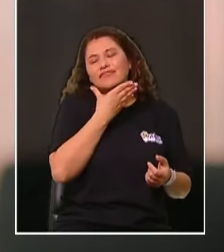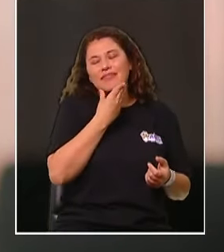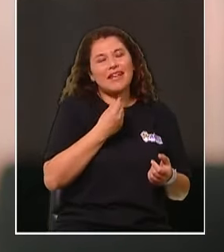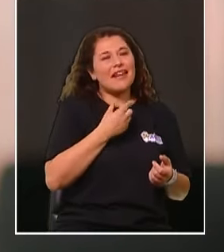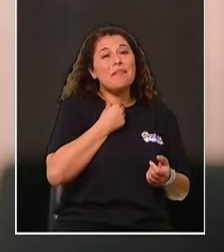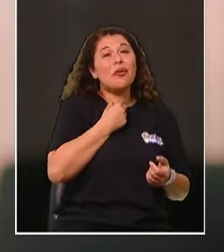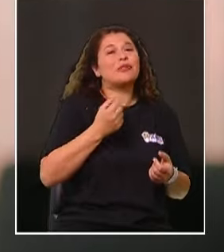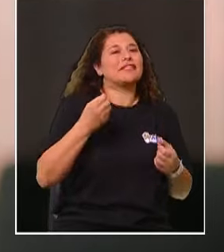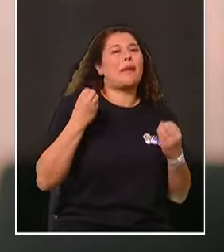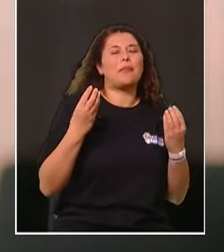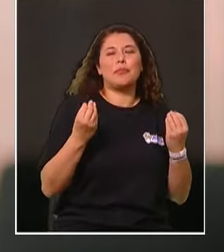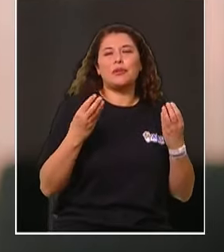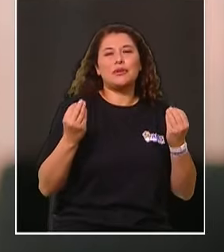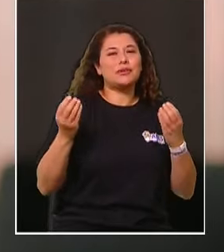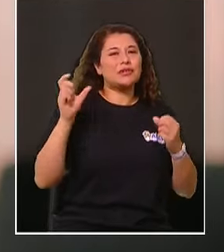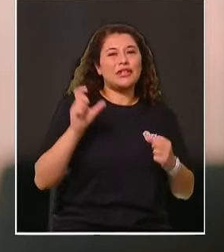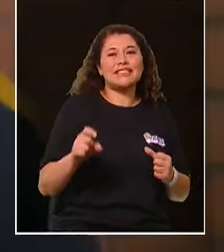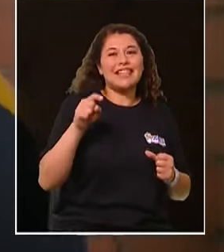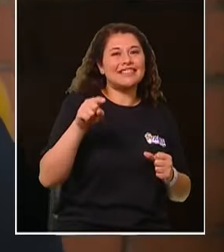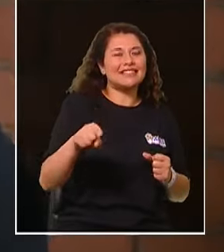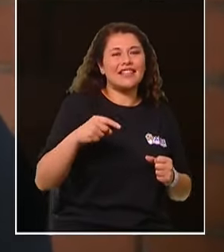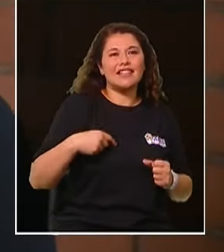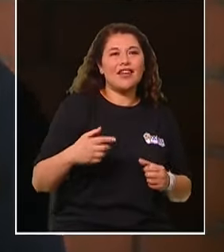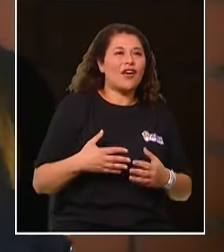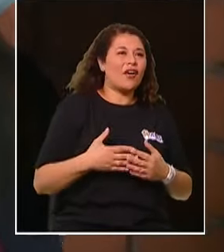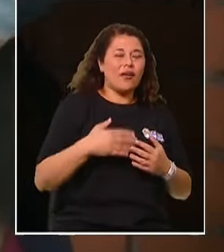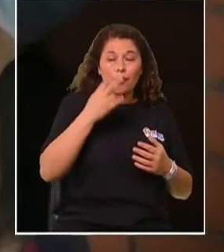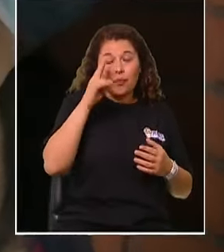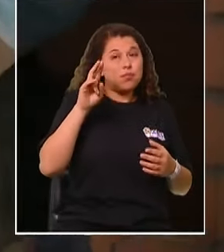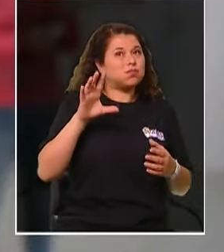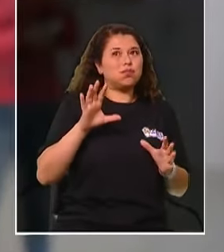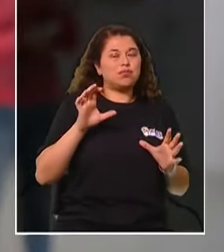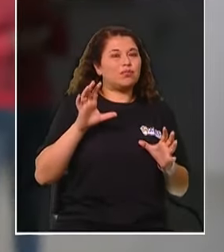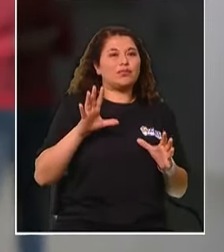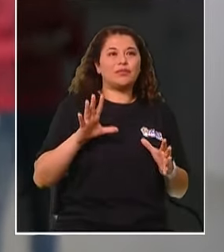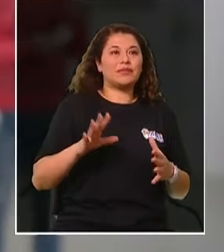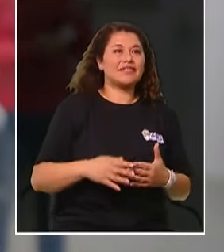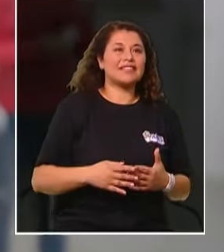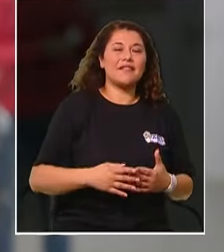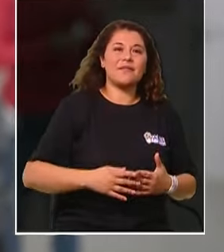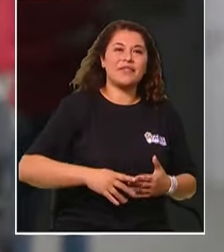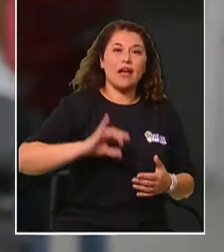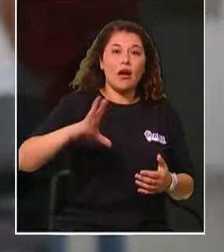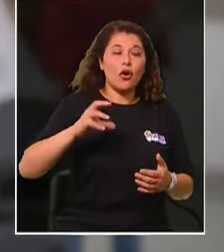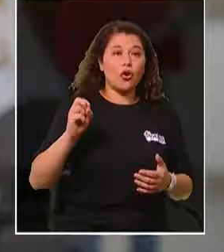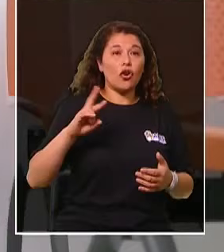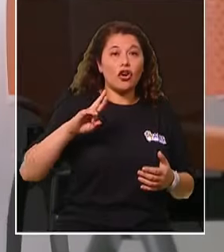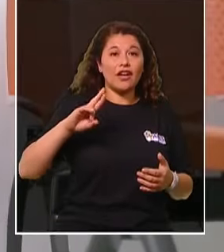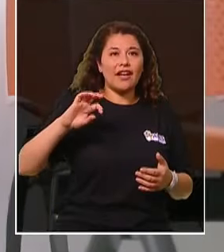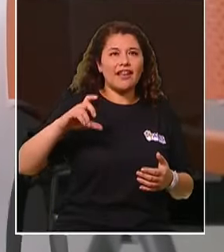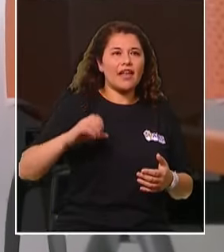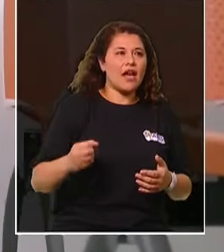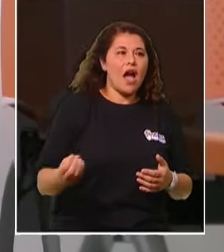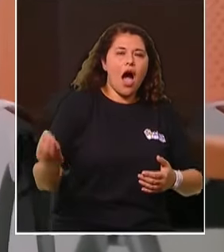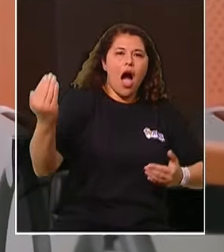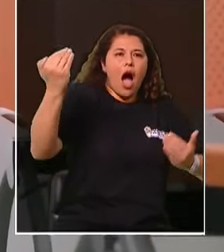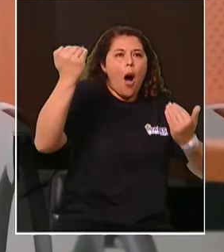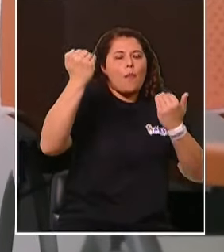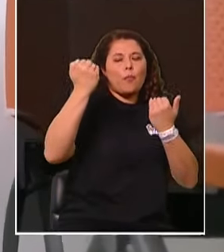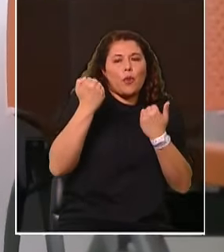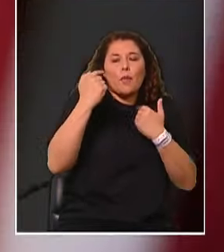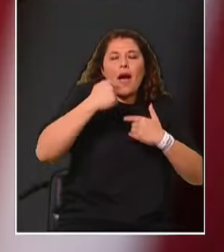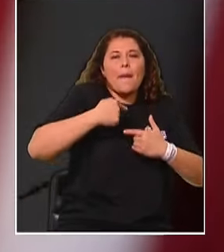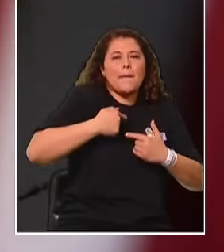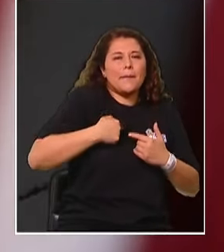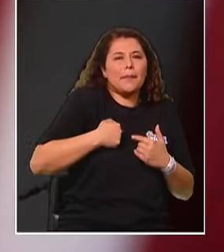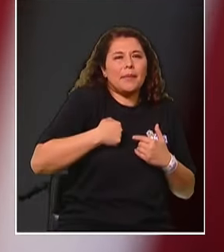sea así. Lo admiro, la verdad. Jorge es un gran apoyo para mí, para la Octavia. Es